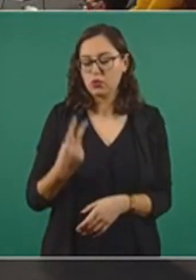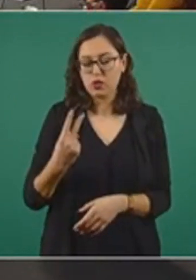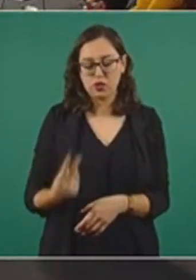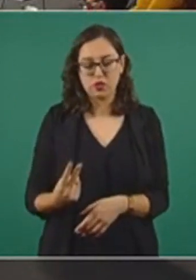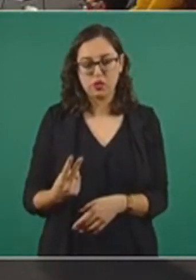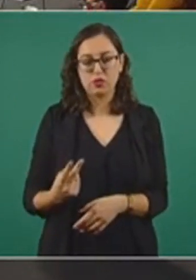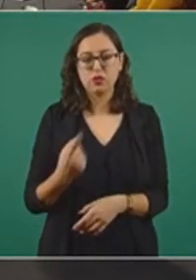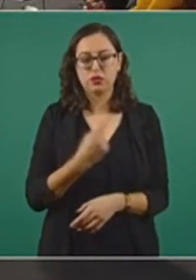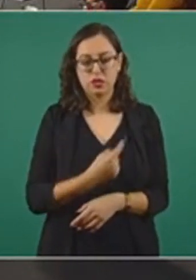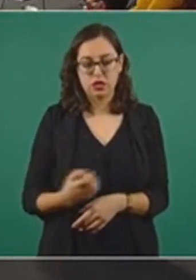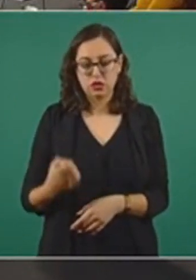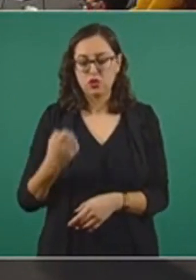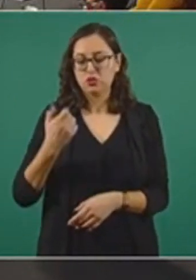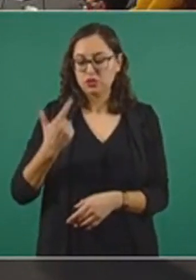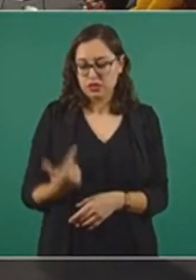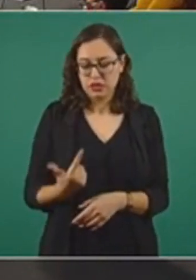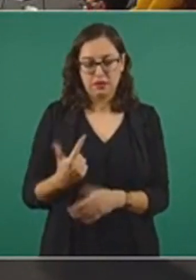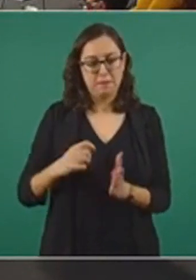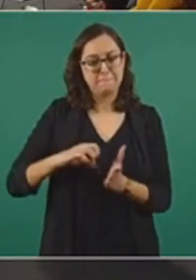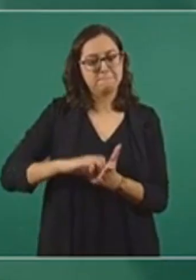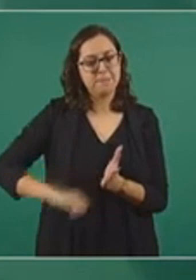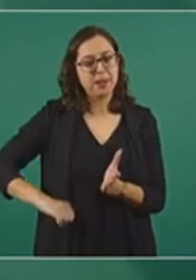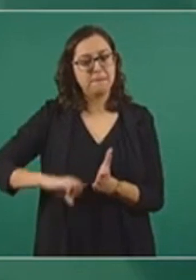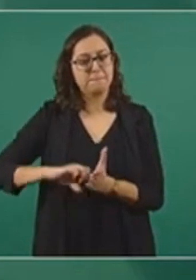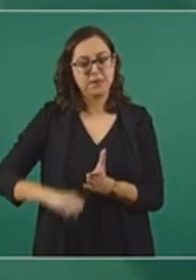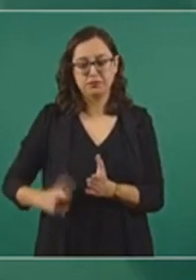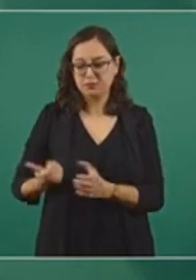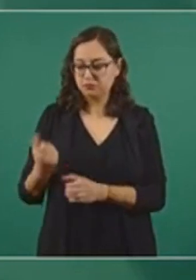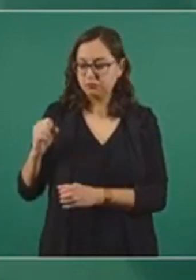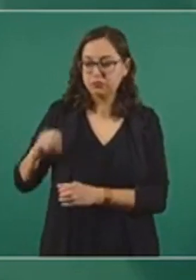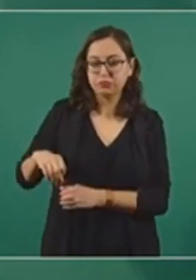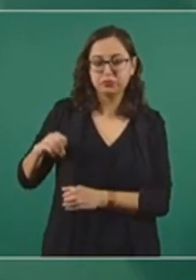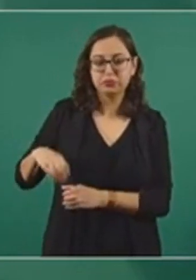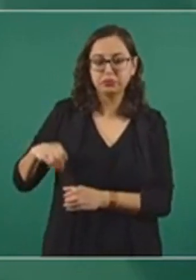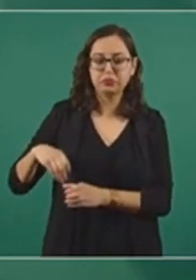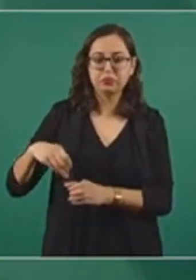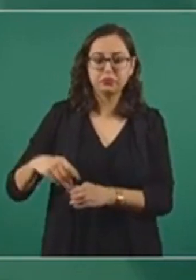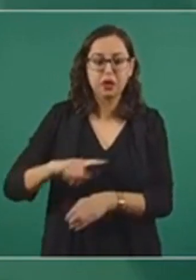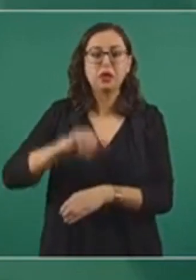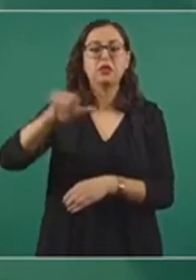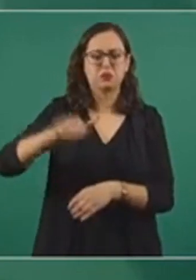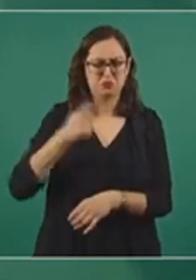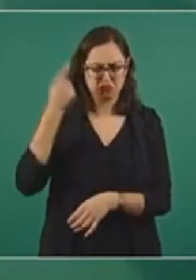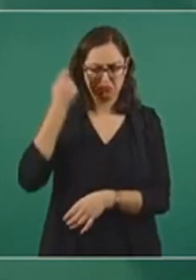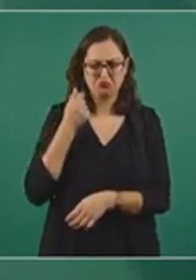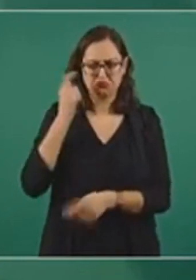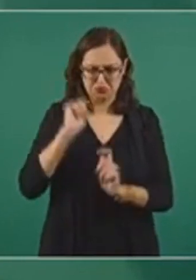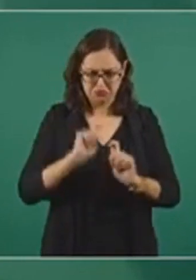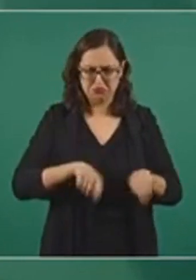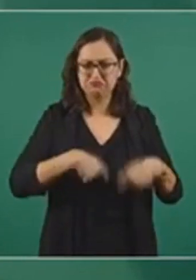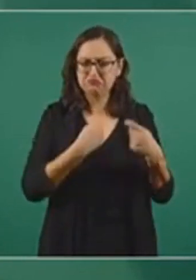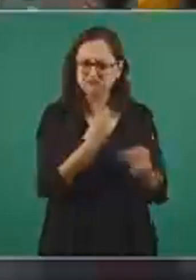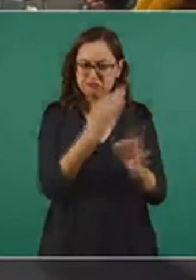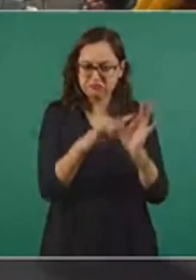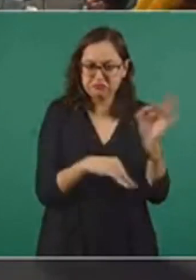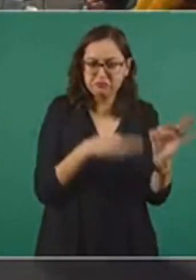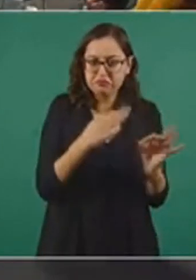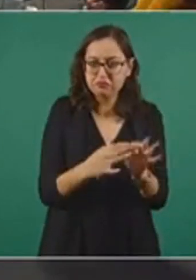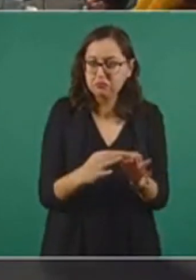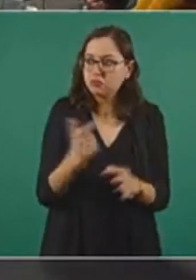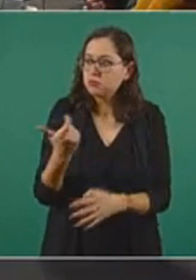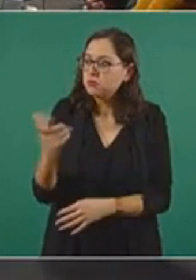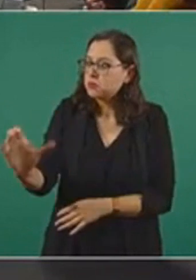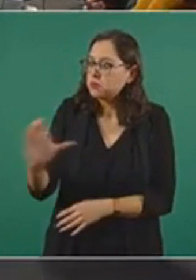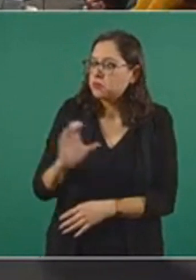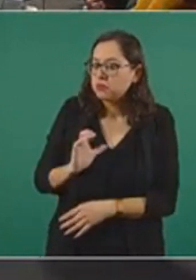107. Ellos han manifestado esta situación, piensan que ha habido una